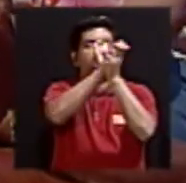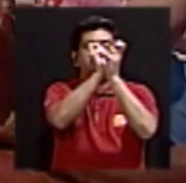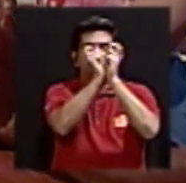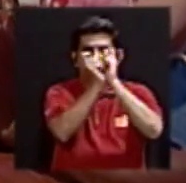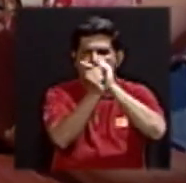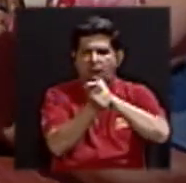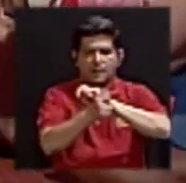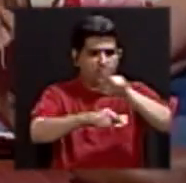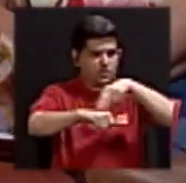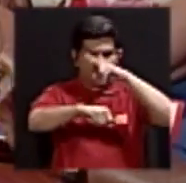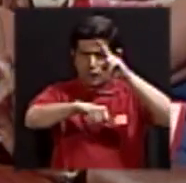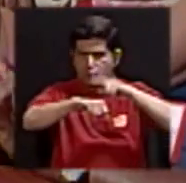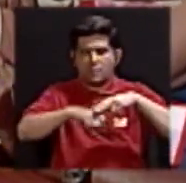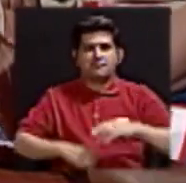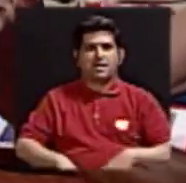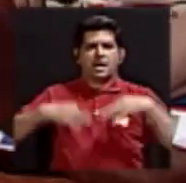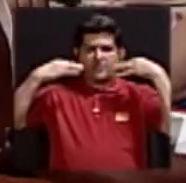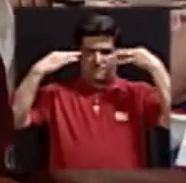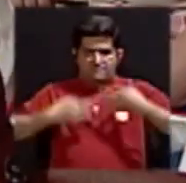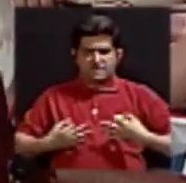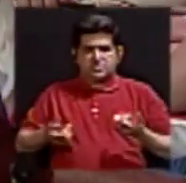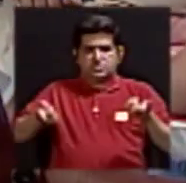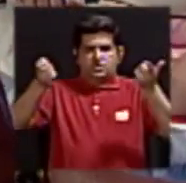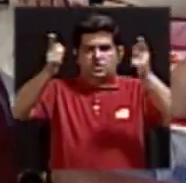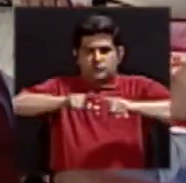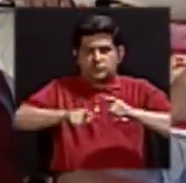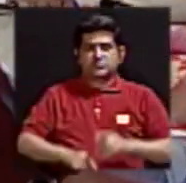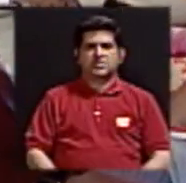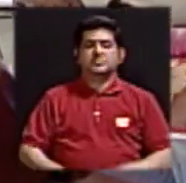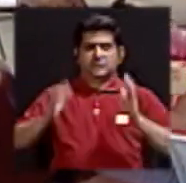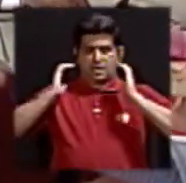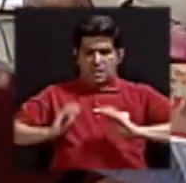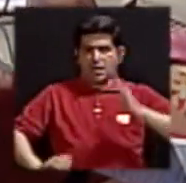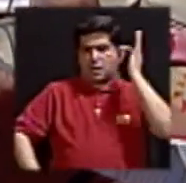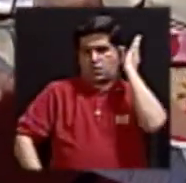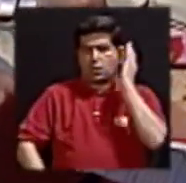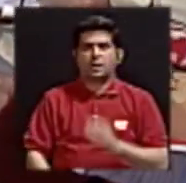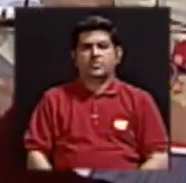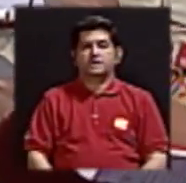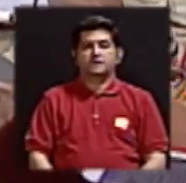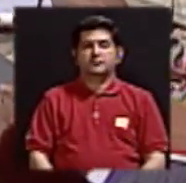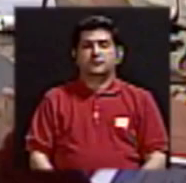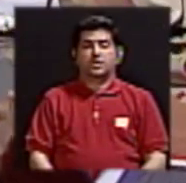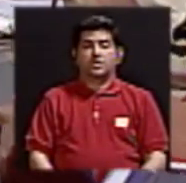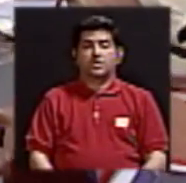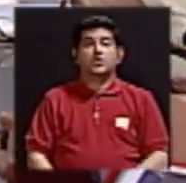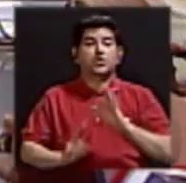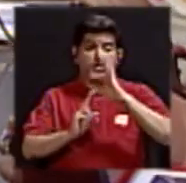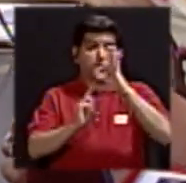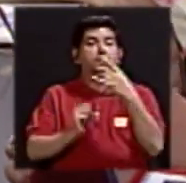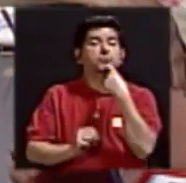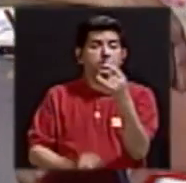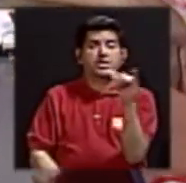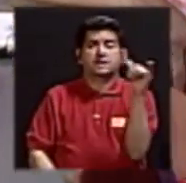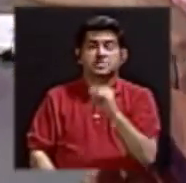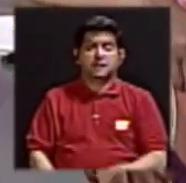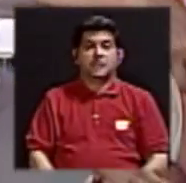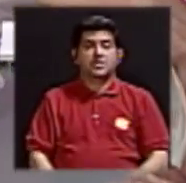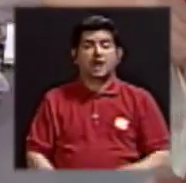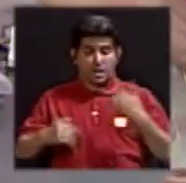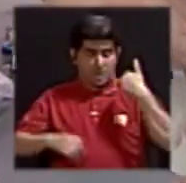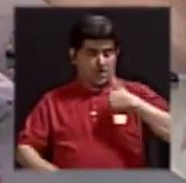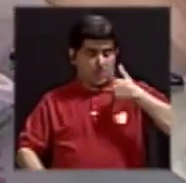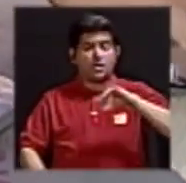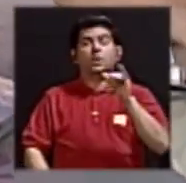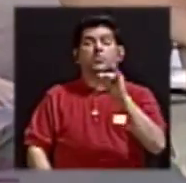normal, fisiológica que ocurre en el organismo de la mujer y valga la oportunidad para decir también en el organismo del